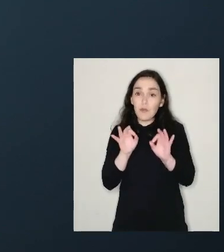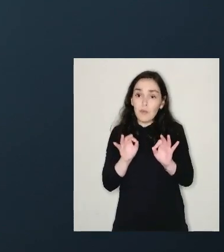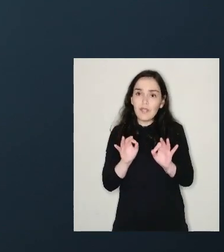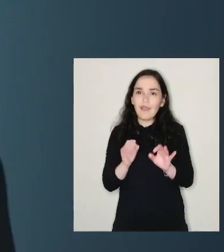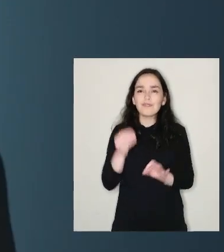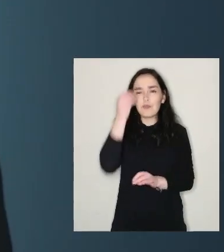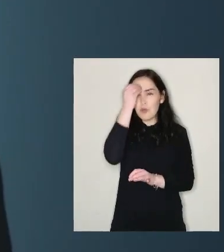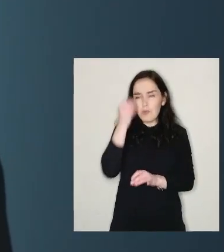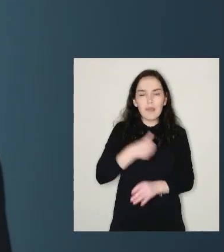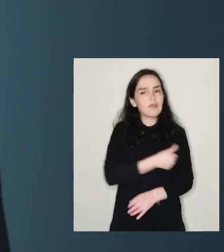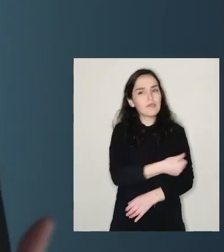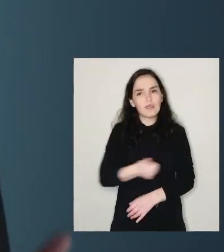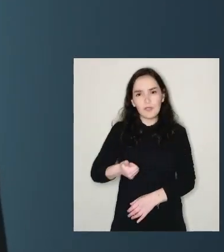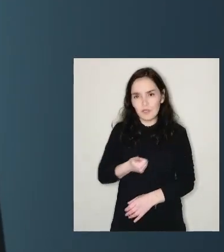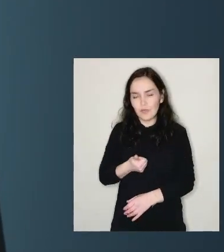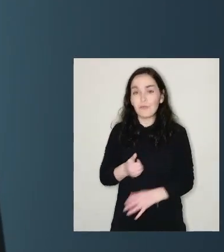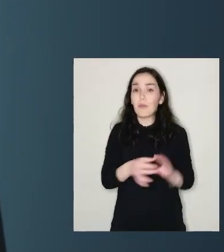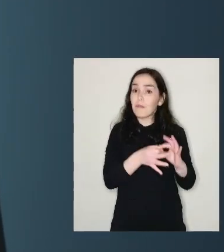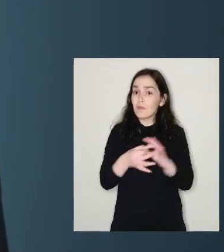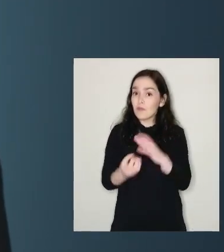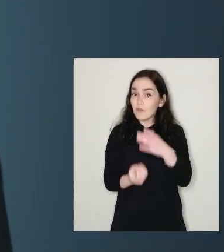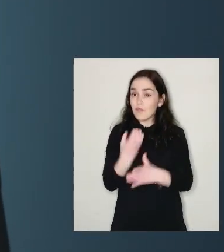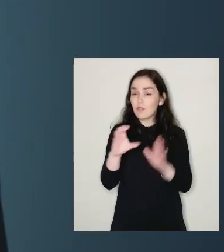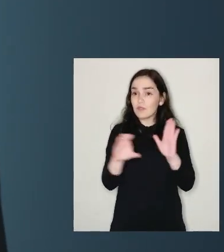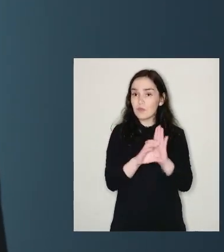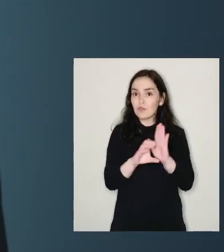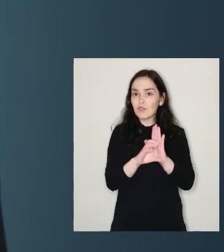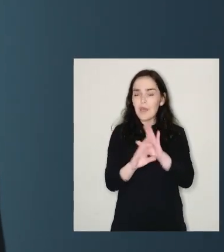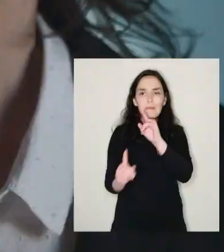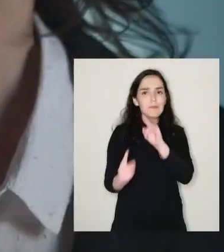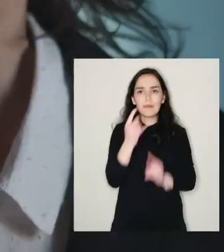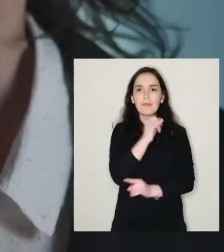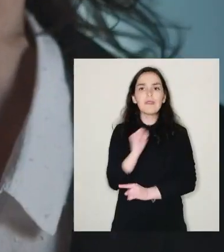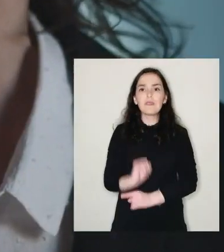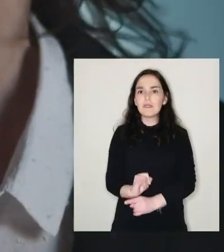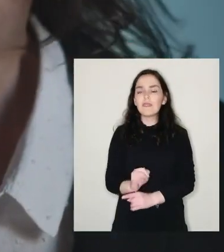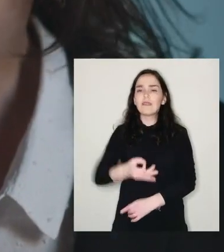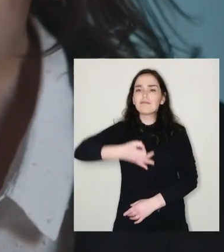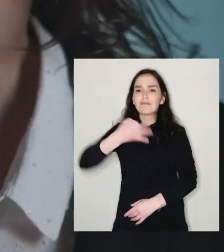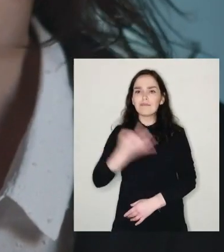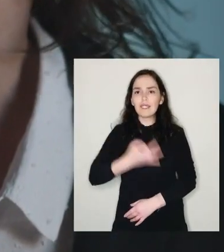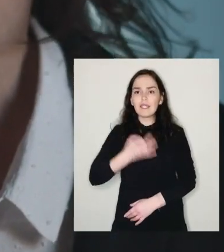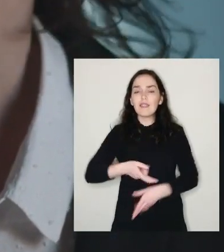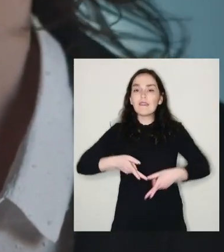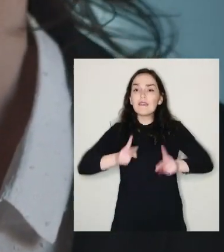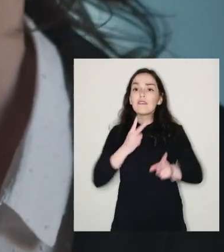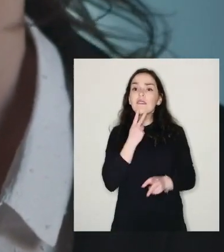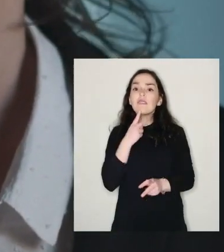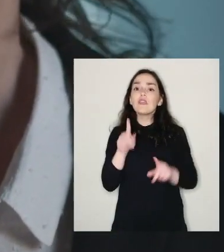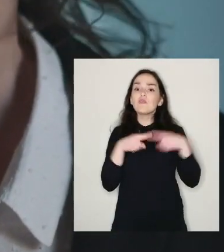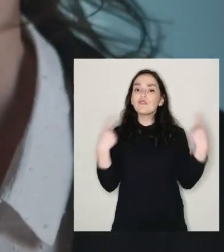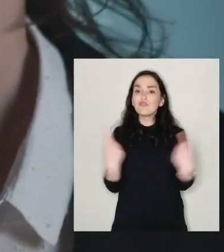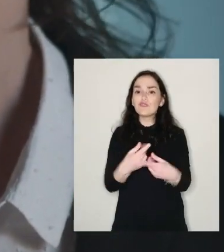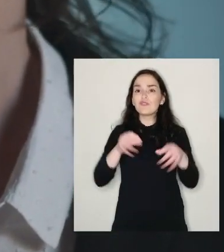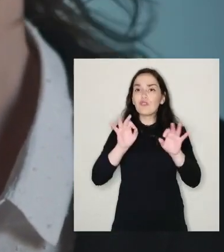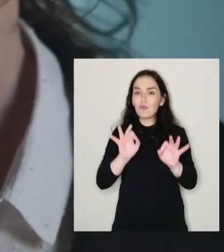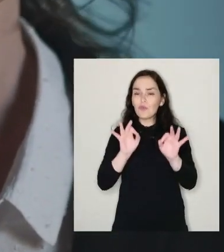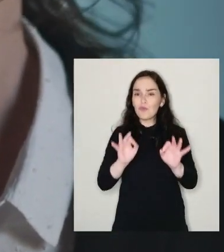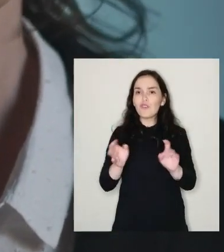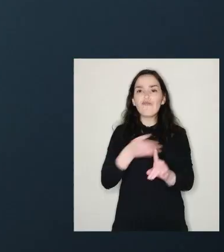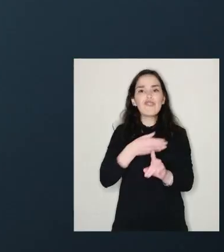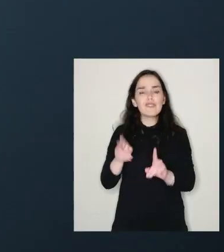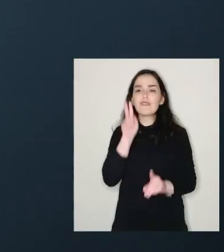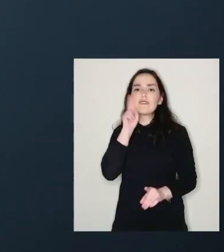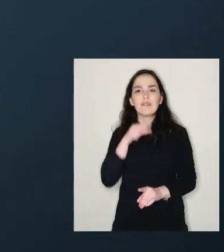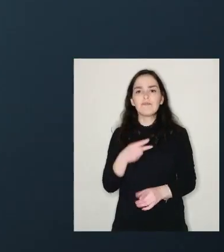todas y todos. Por eso, la nueva constitución, por primera vez, garantiza el derecho a vivir en entornos seguros y libres de